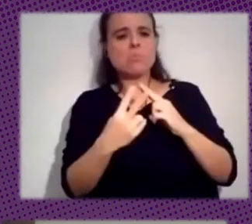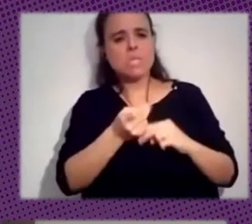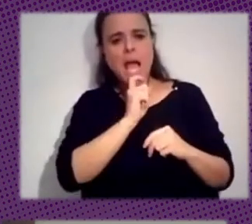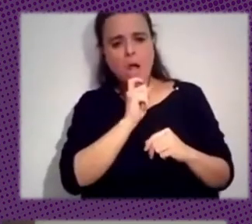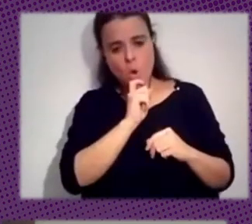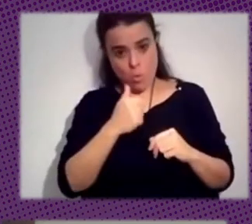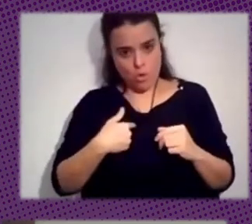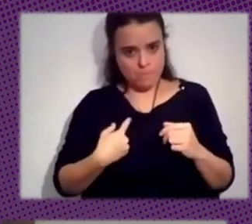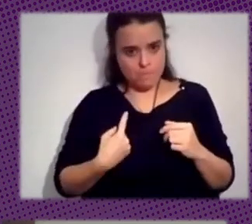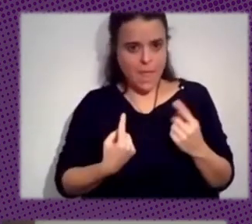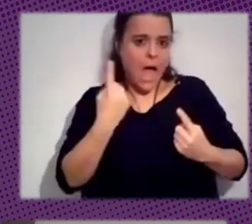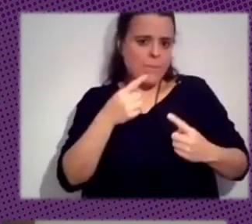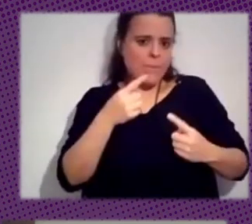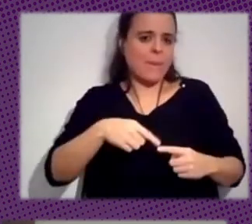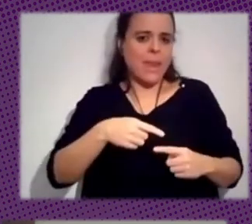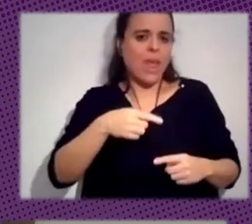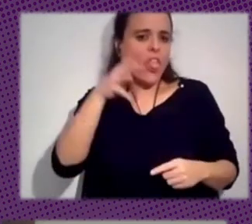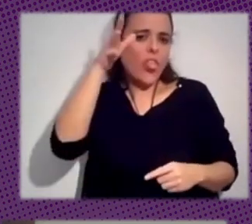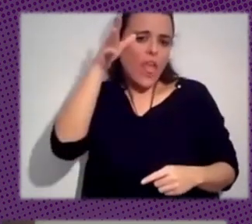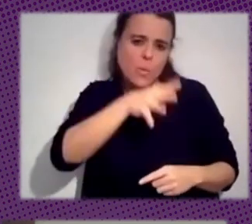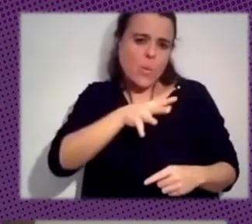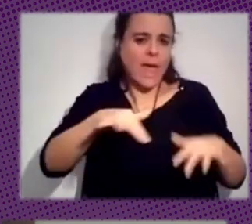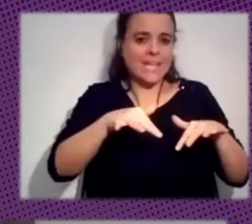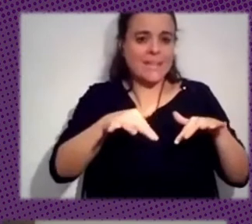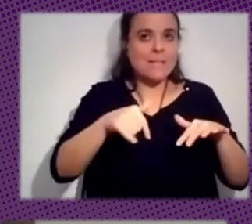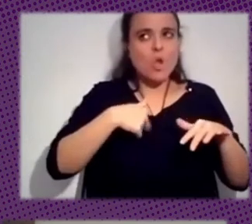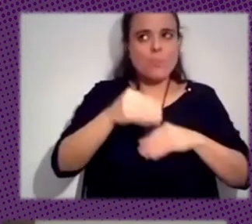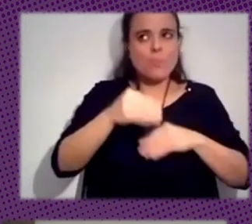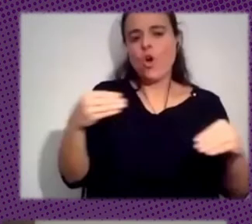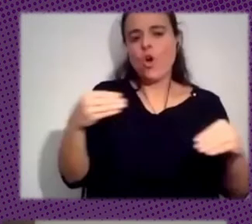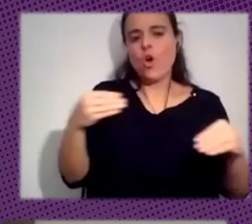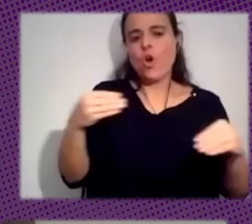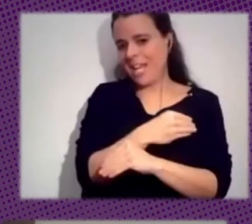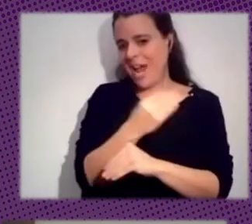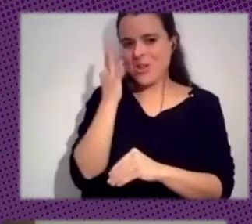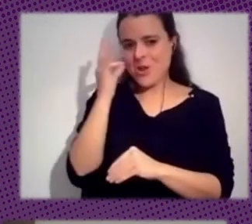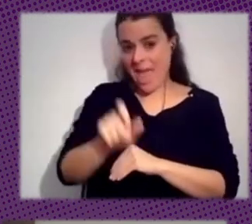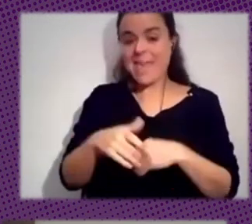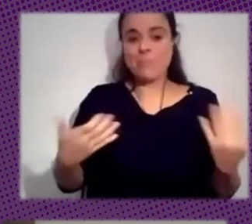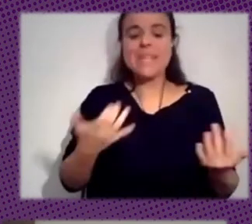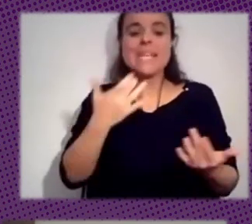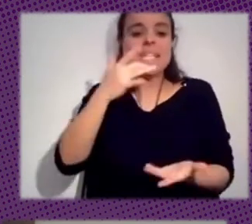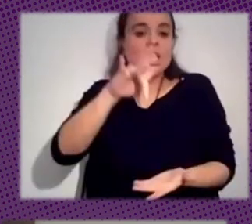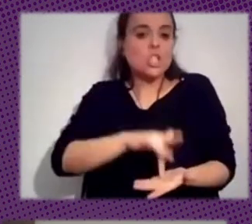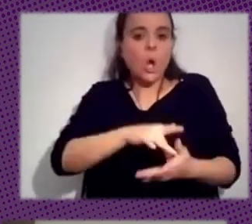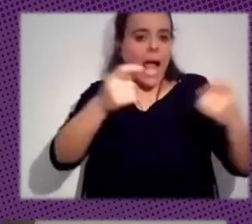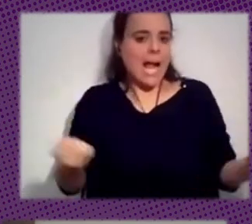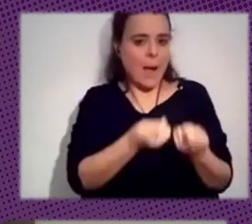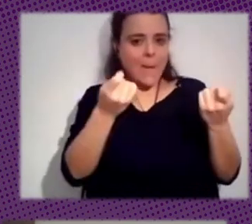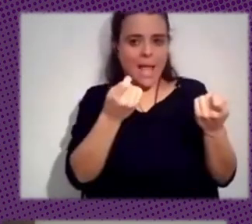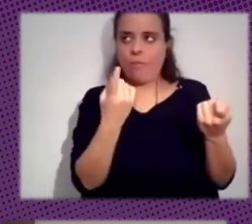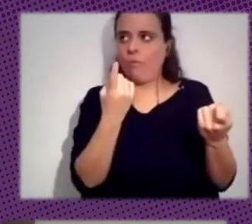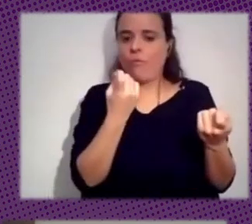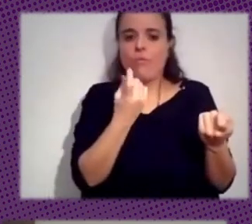activista en la denuncia, pero un poco hago lo contrario que hace ella. Es yo denuncio cuando hay una campaña de desinformación,